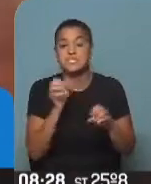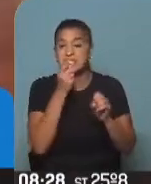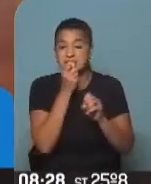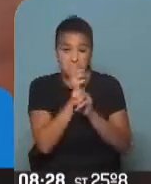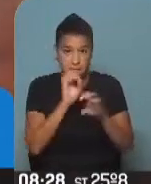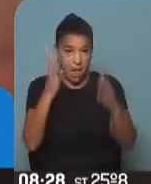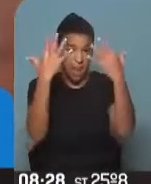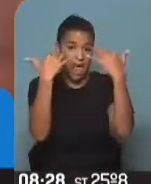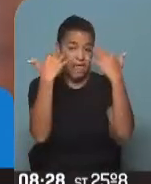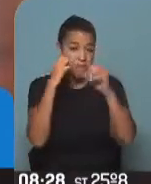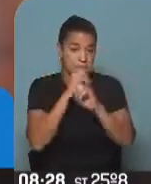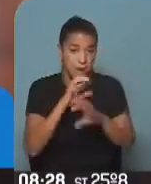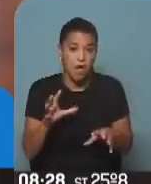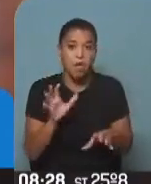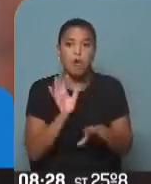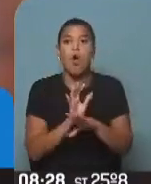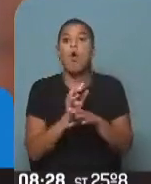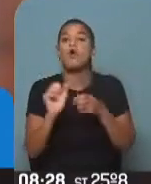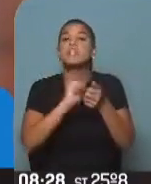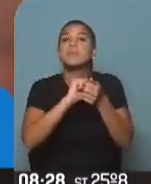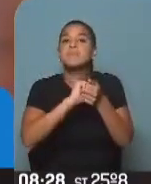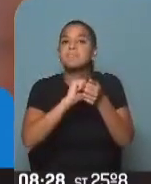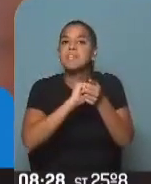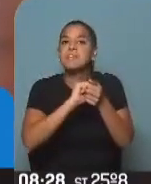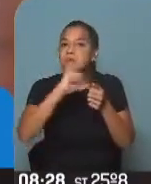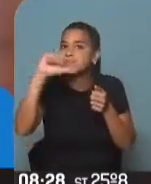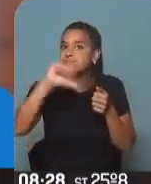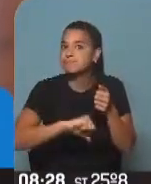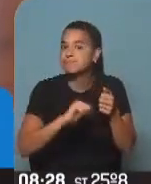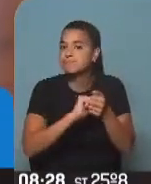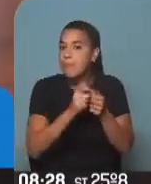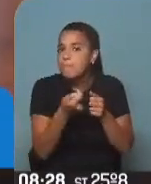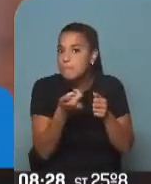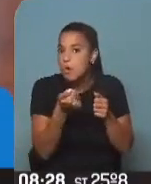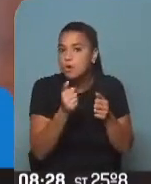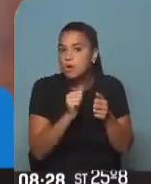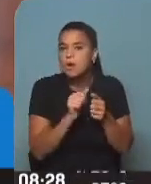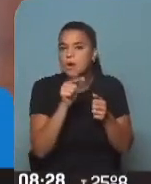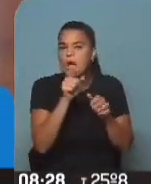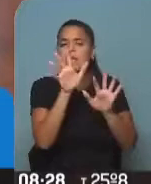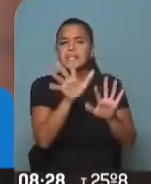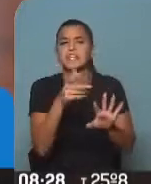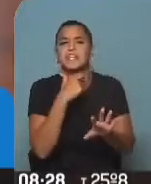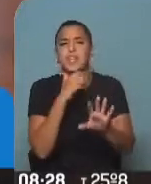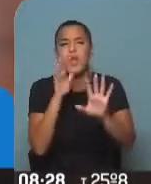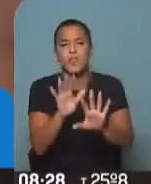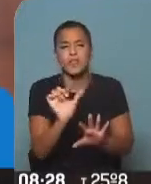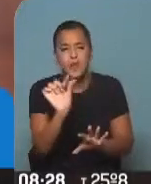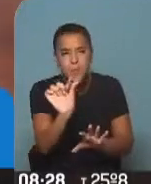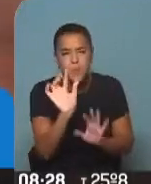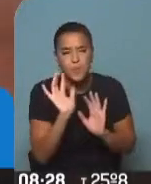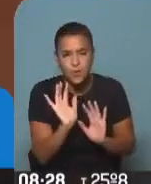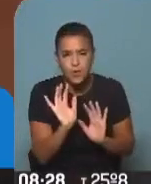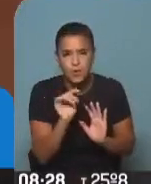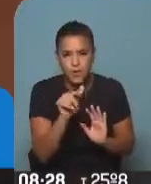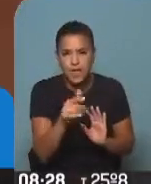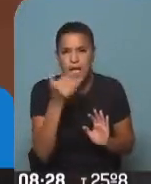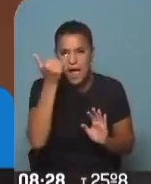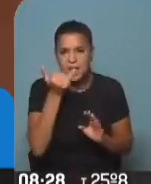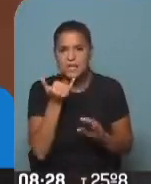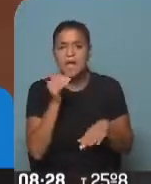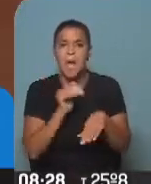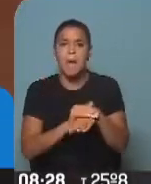del aire, por la poca limpieza que hacemos en los... Ahí quiero detenerme un segundito. Sí. Porque tenemos amigos